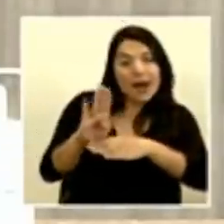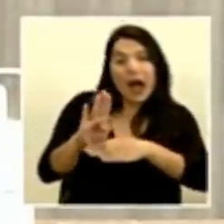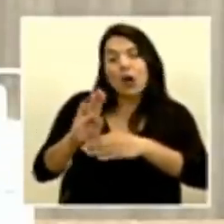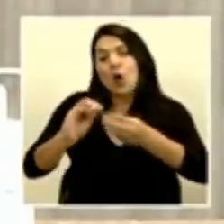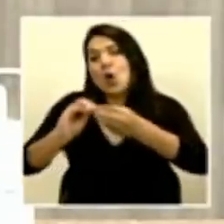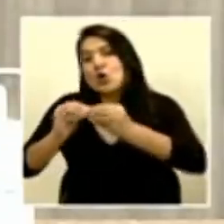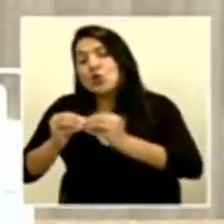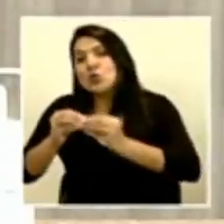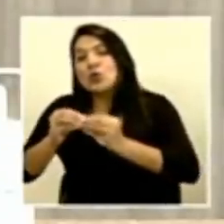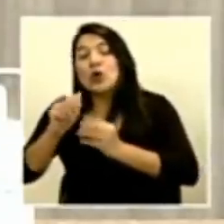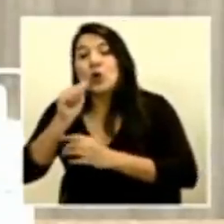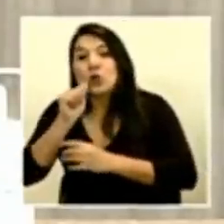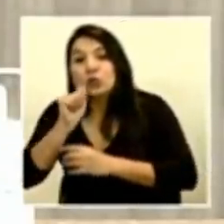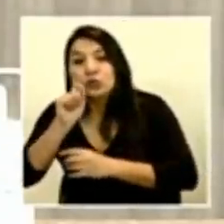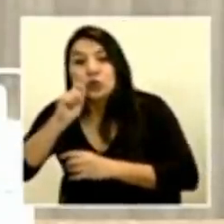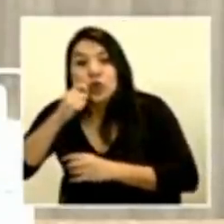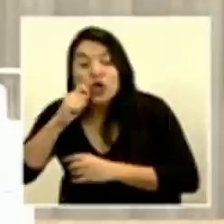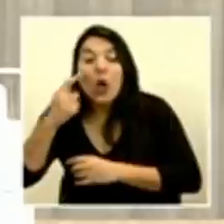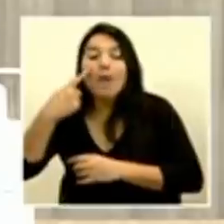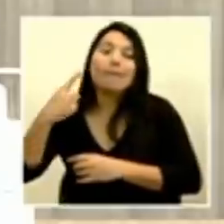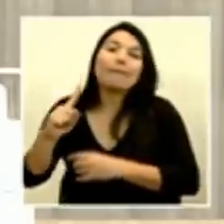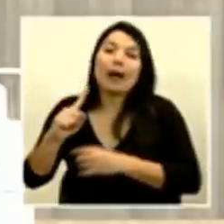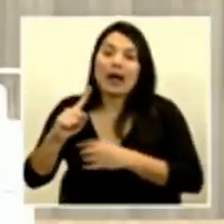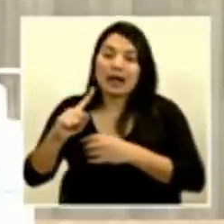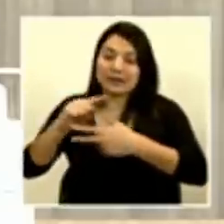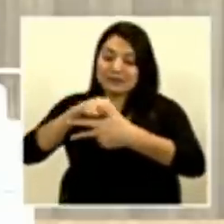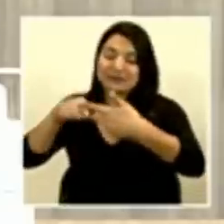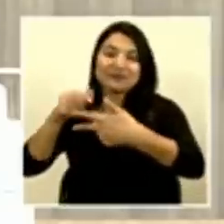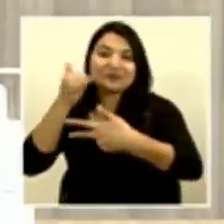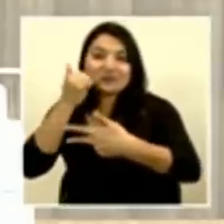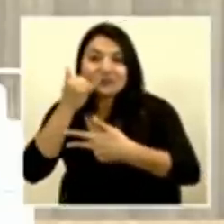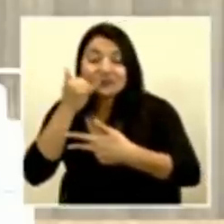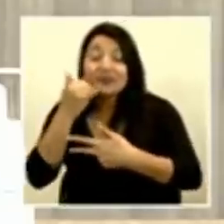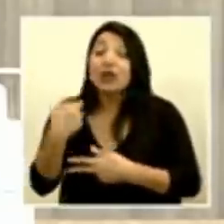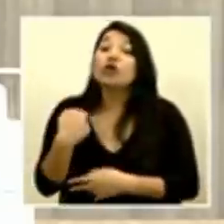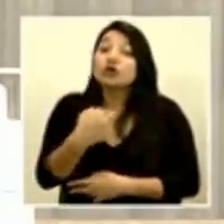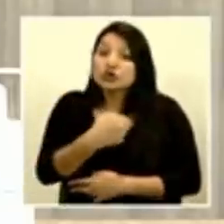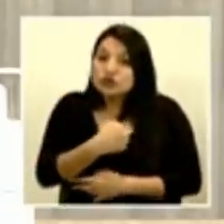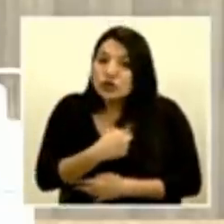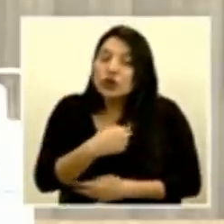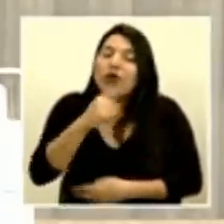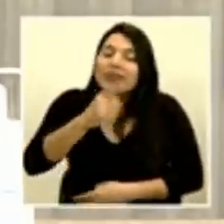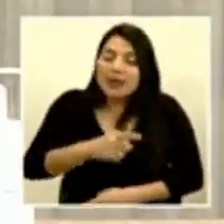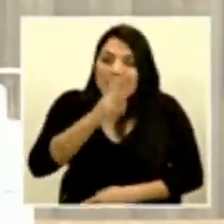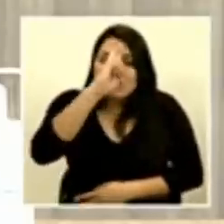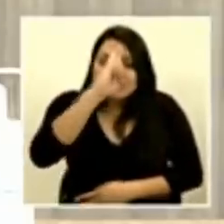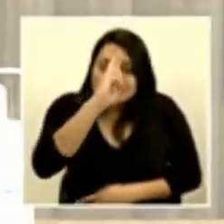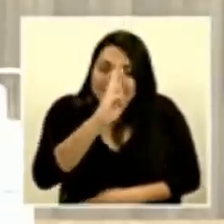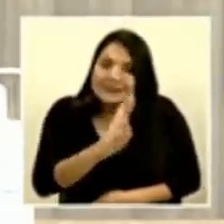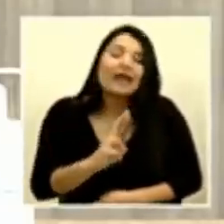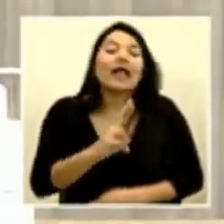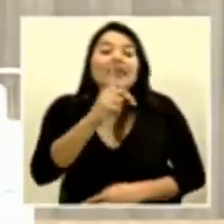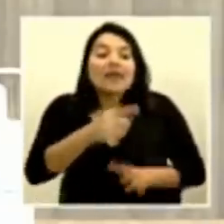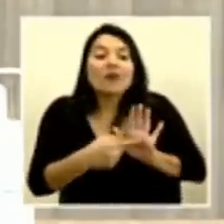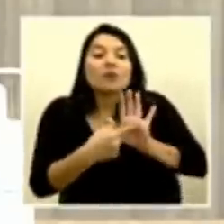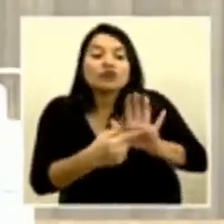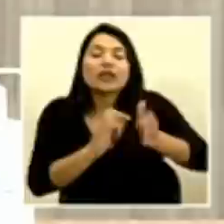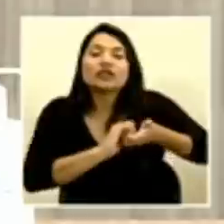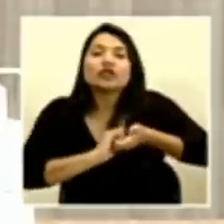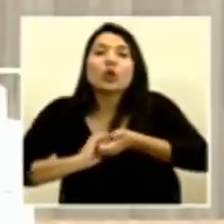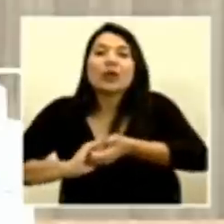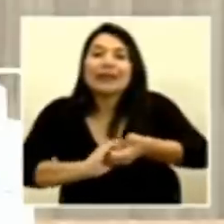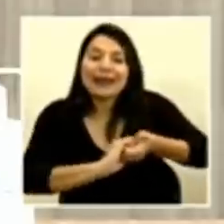humildad que tenemos que tener todos ante un virus que si no le tenemos respeto, si no mostramos humildad y solidaridad con el resto de la población,